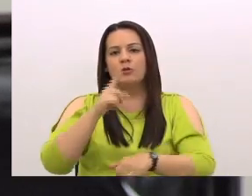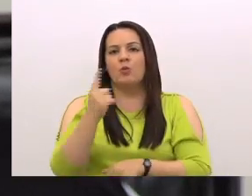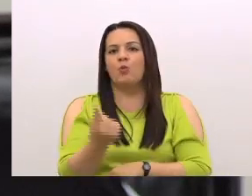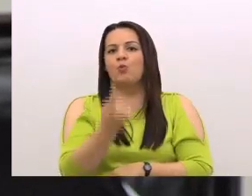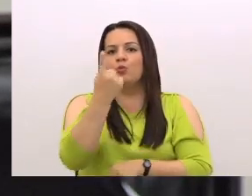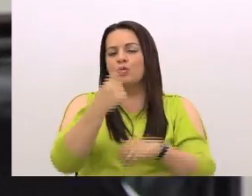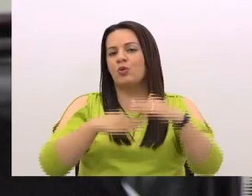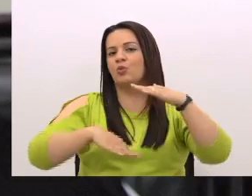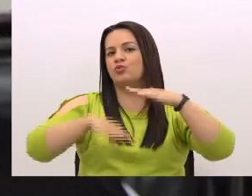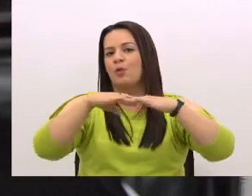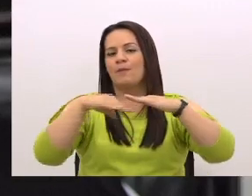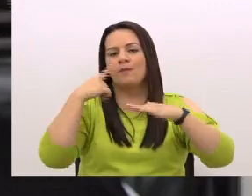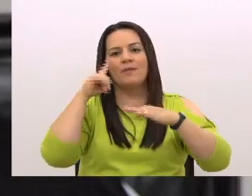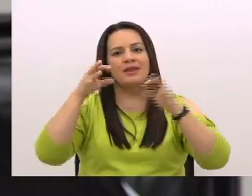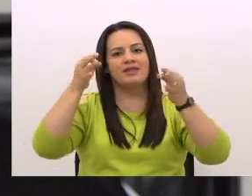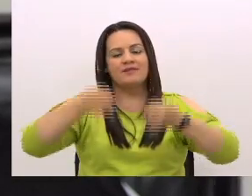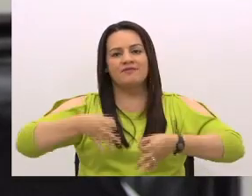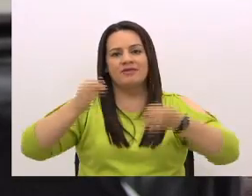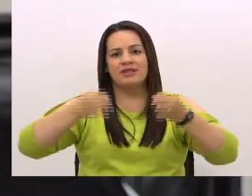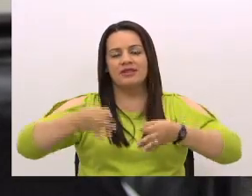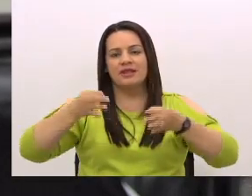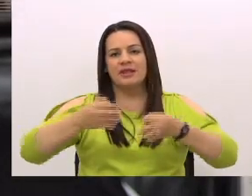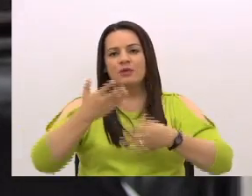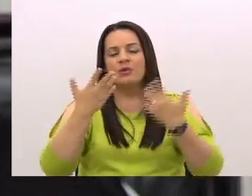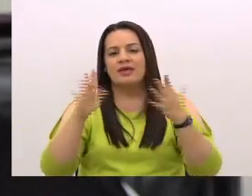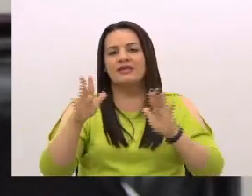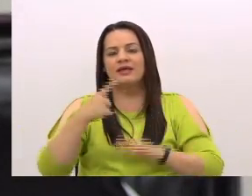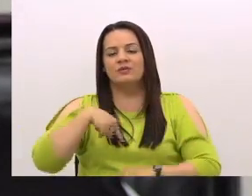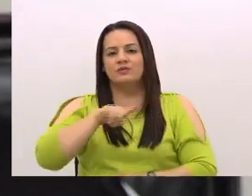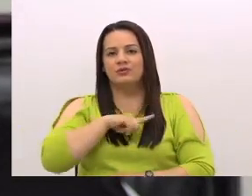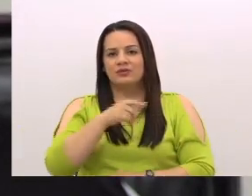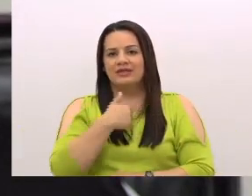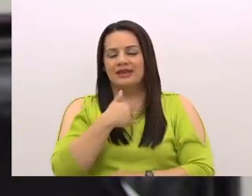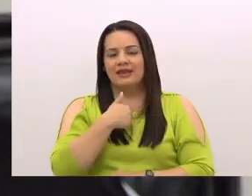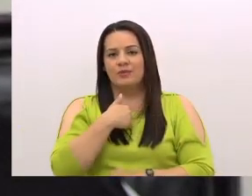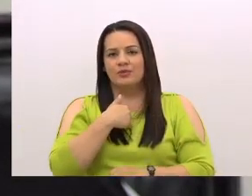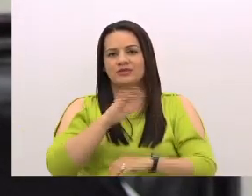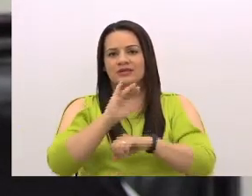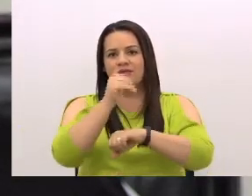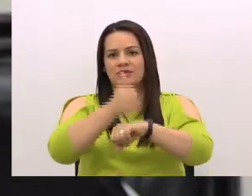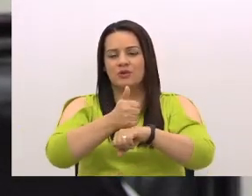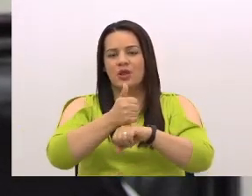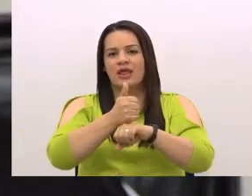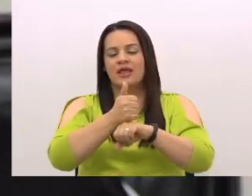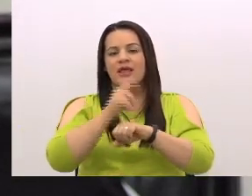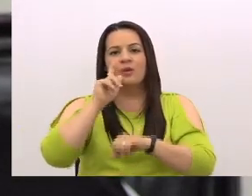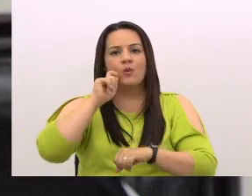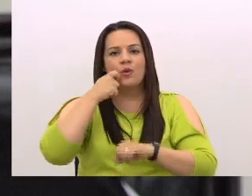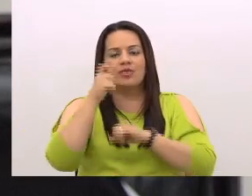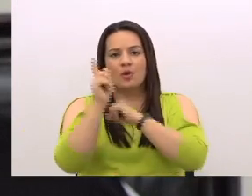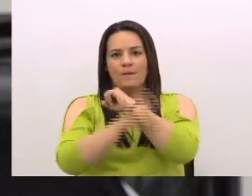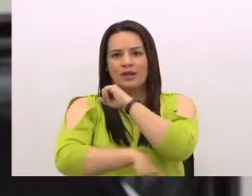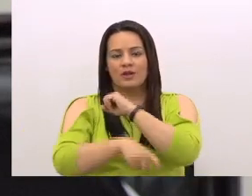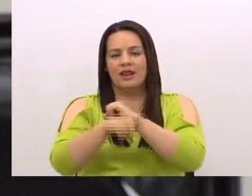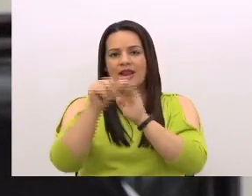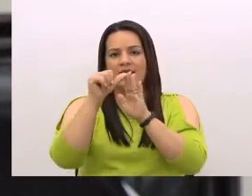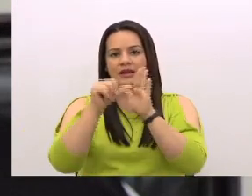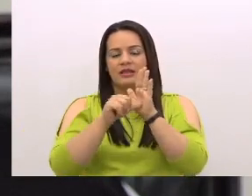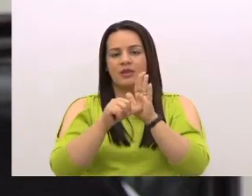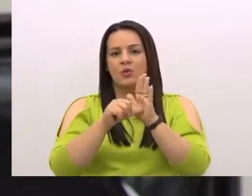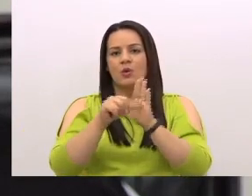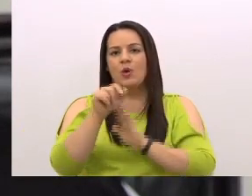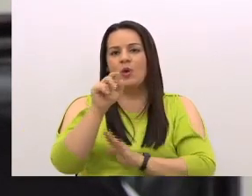tope para definir lo que es su usura. Ya tenemos identificado en el Código Penal, por medio del artículo 243,